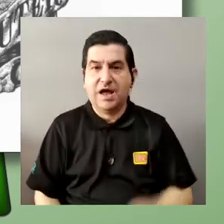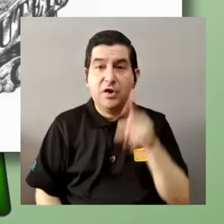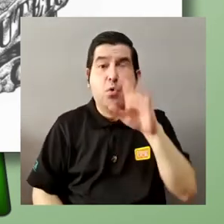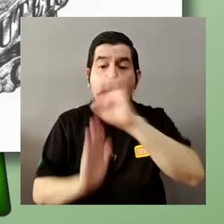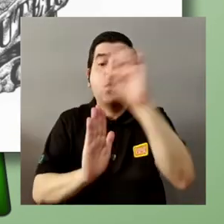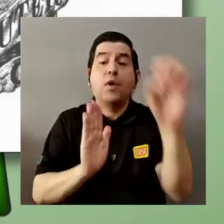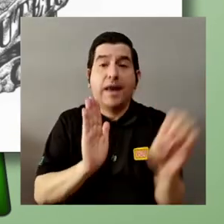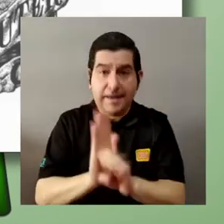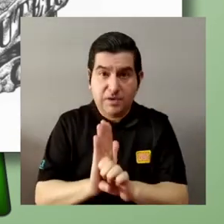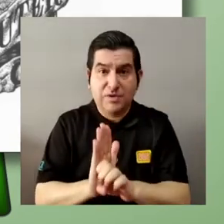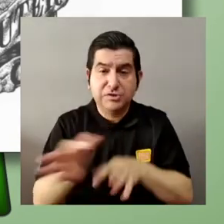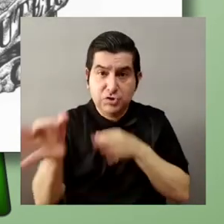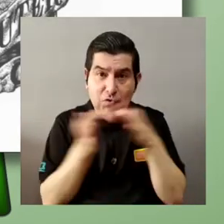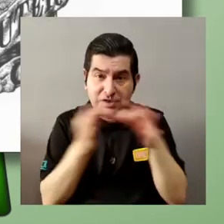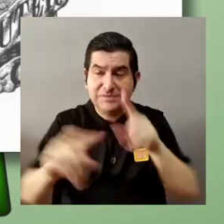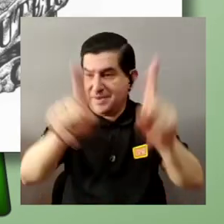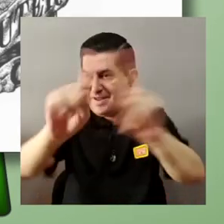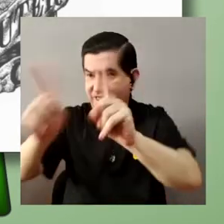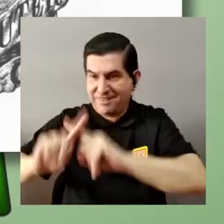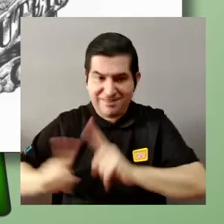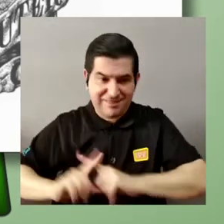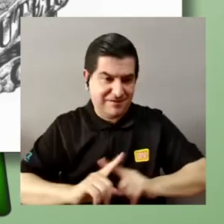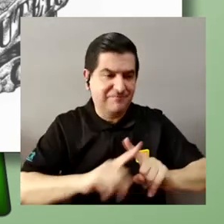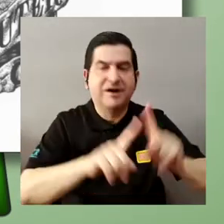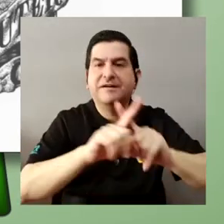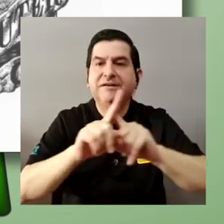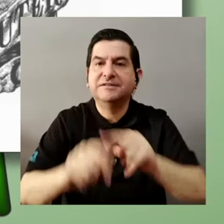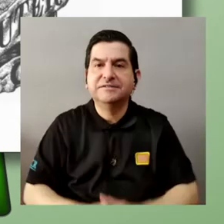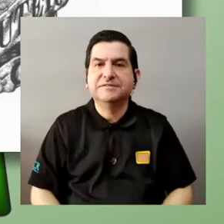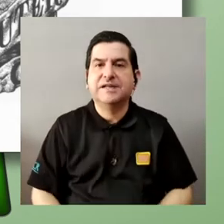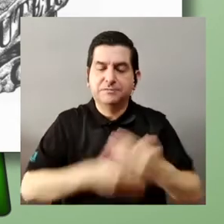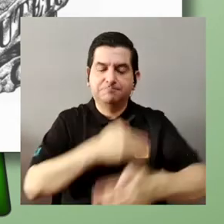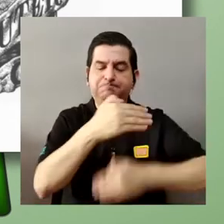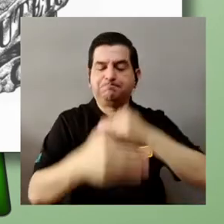cómo lograr una ecuación que explique los diferentes